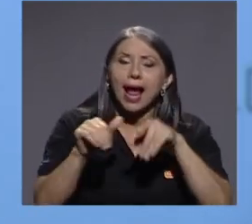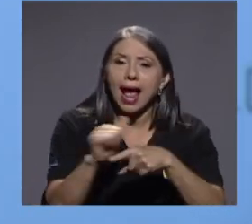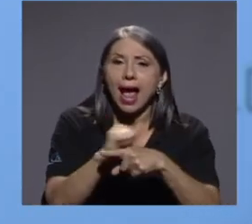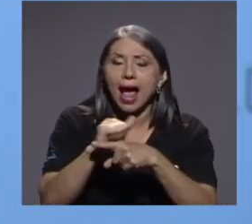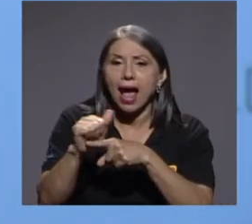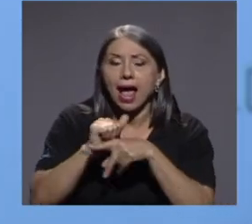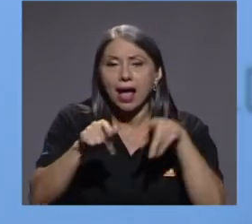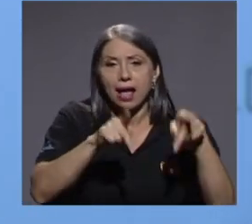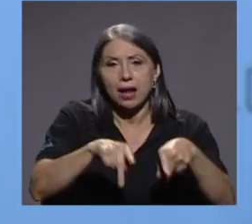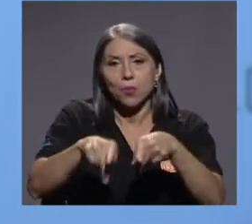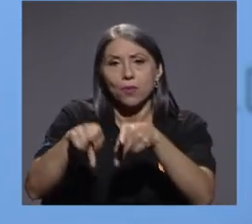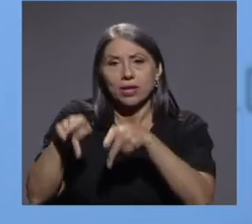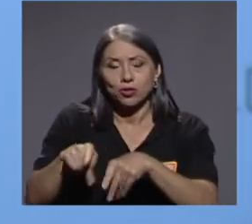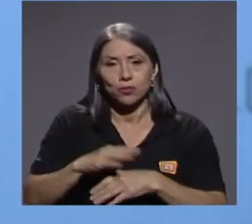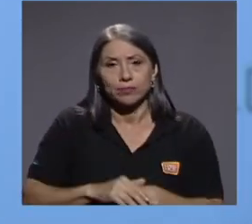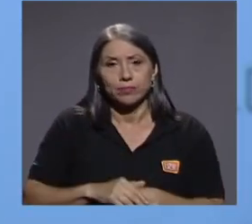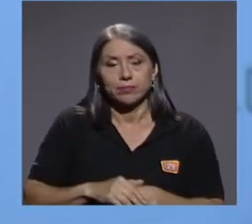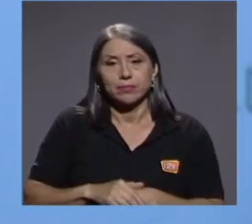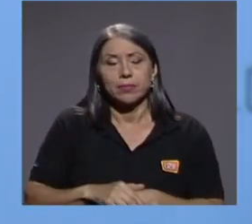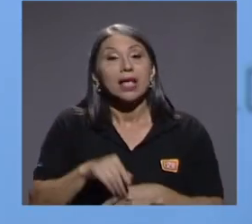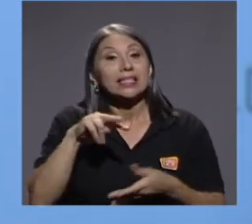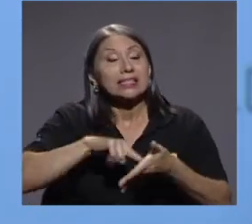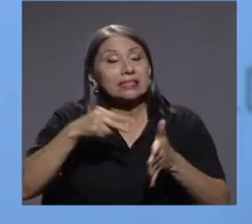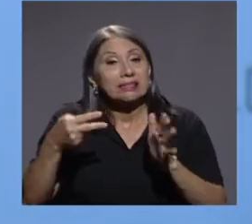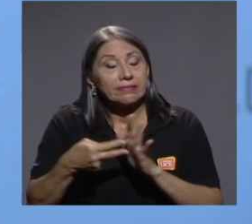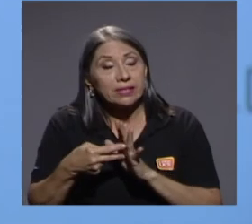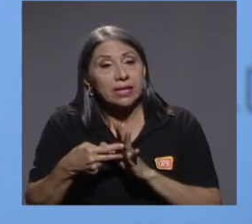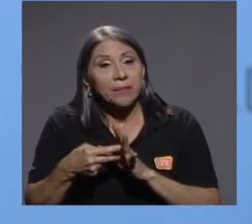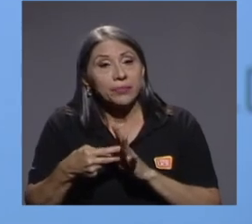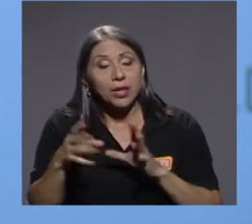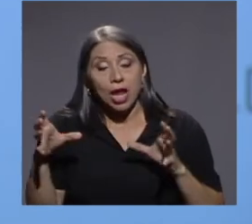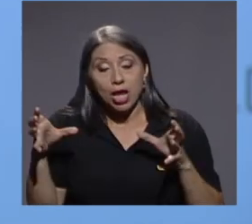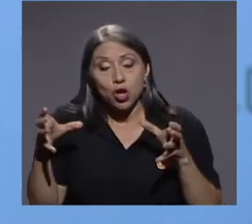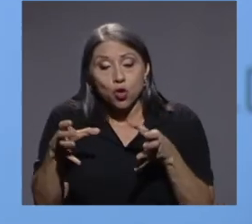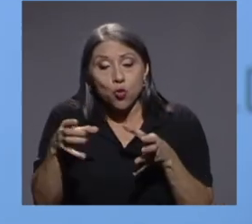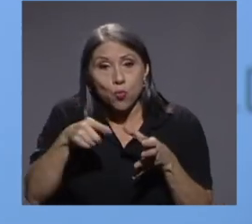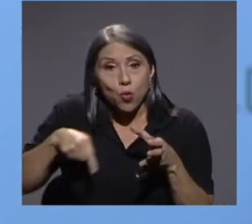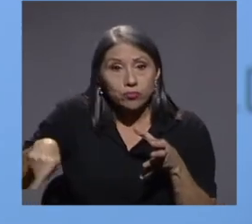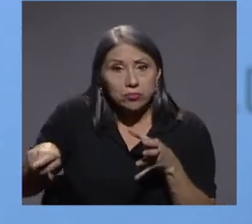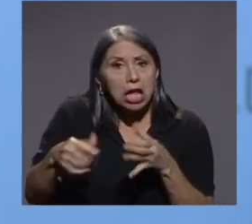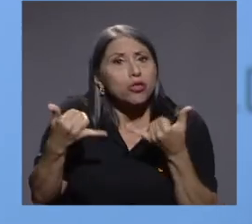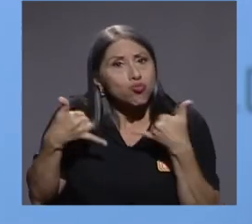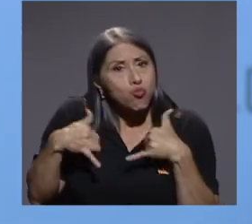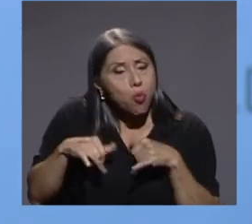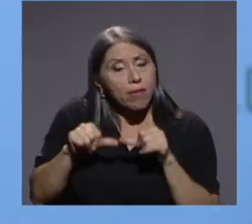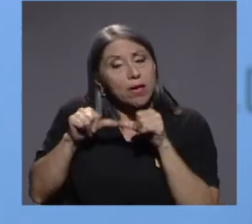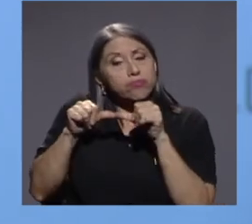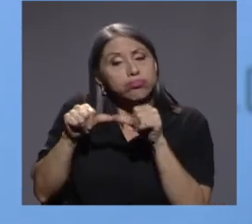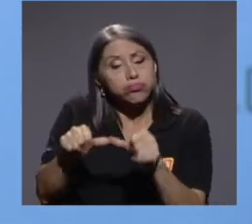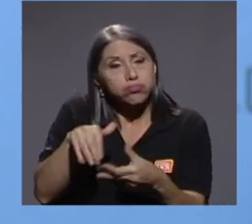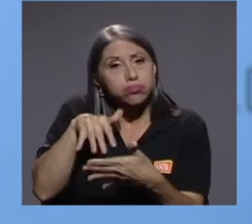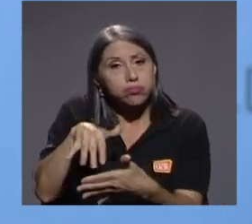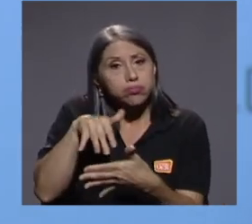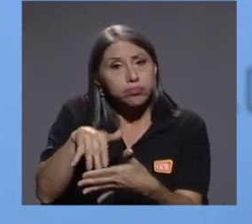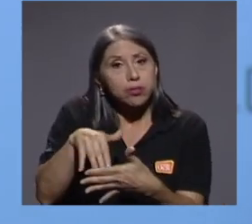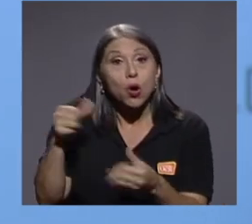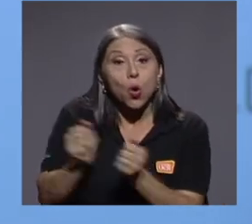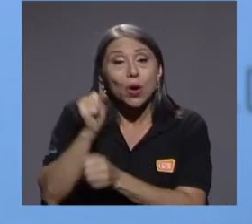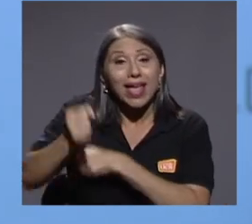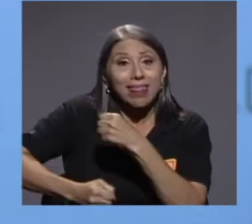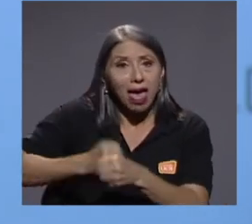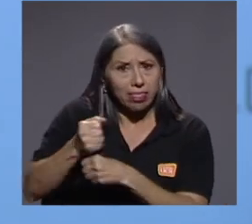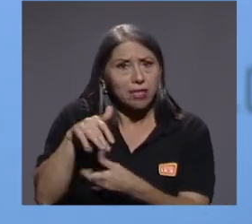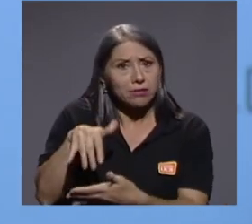Esto implica tanto el grupo que se encuentra dentro del sistema educativo y que está en edad de escolaridad, como